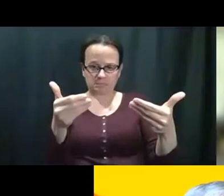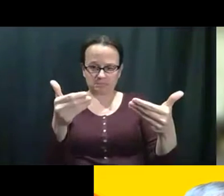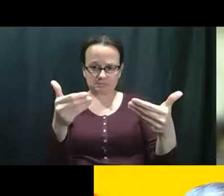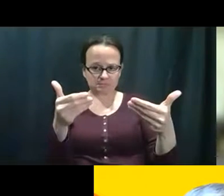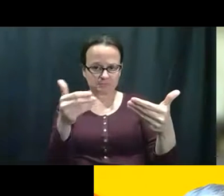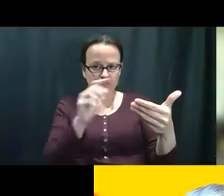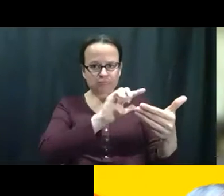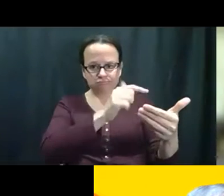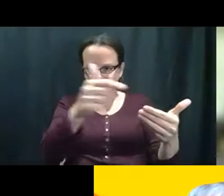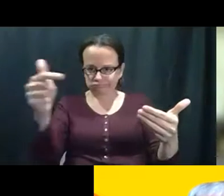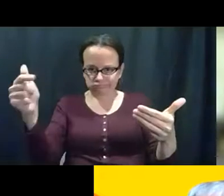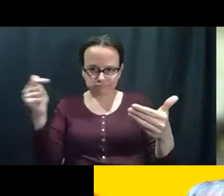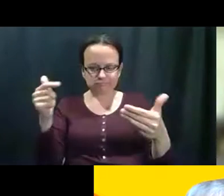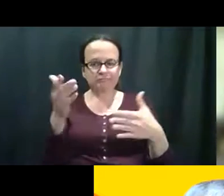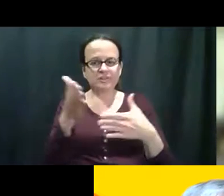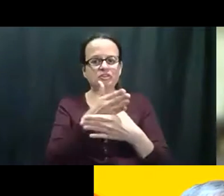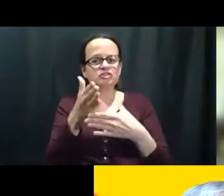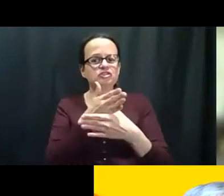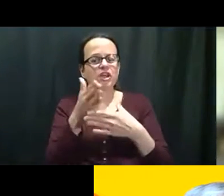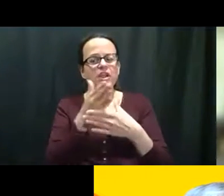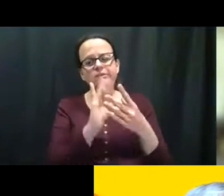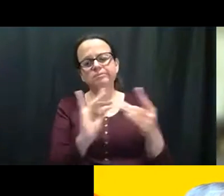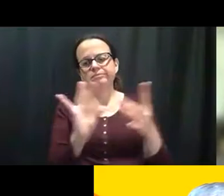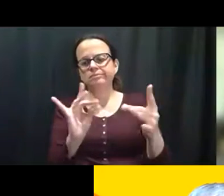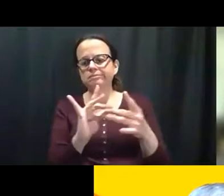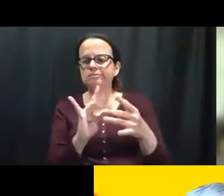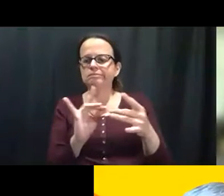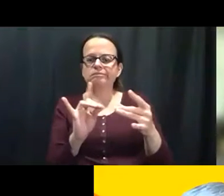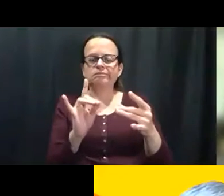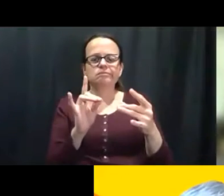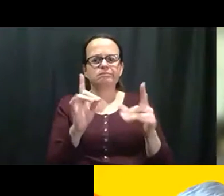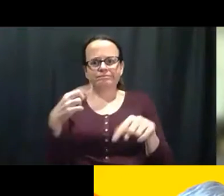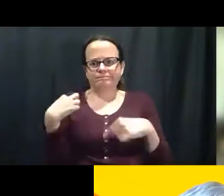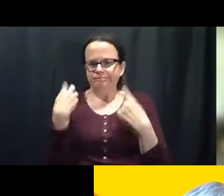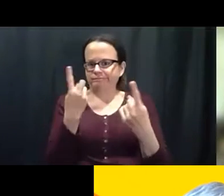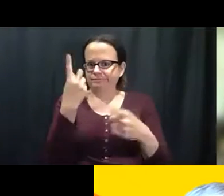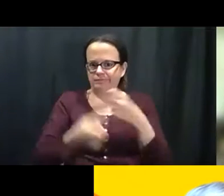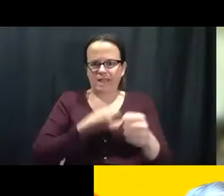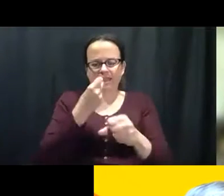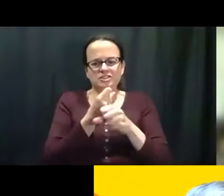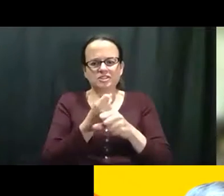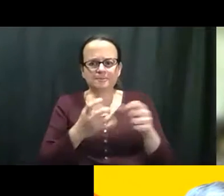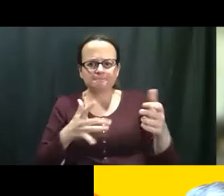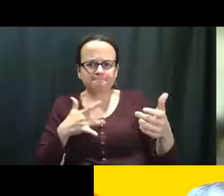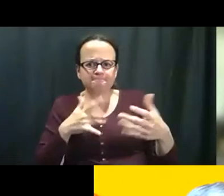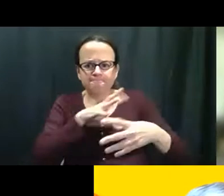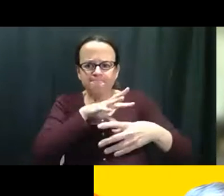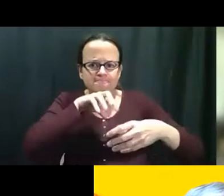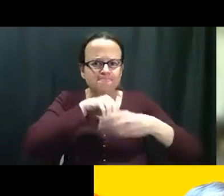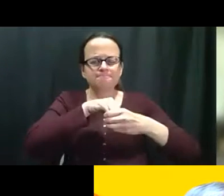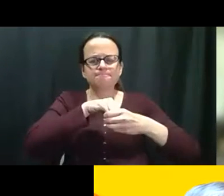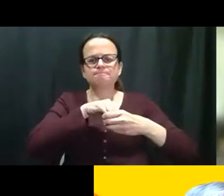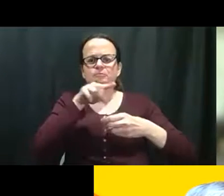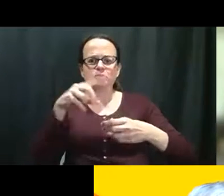Y también Y un poco de qué, qué, sido, qué